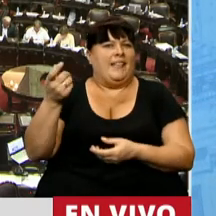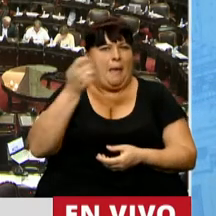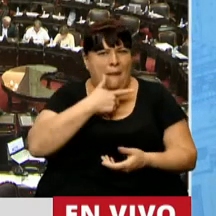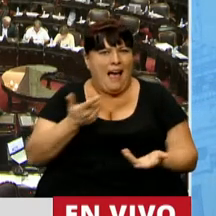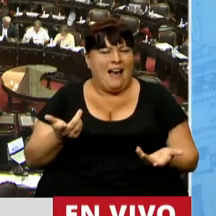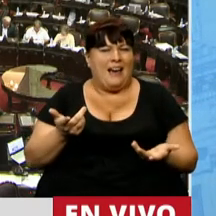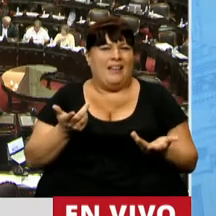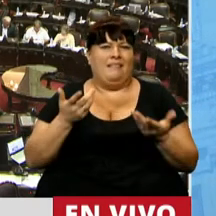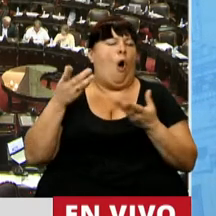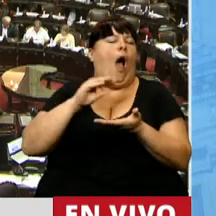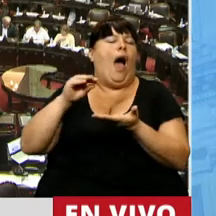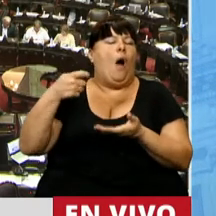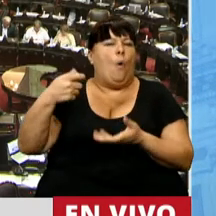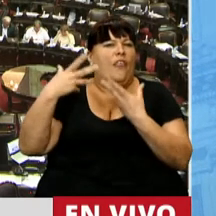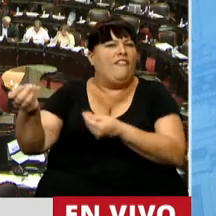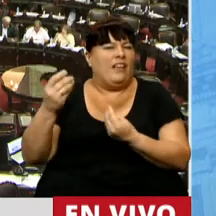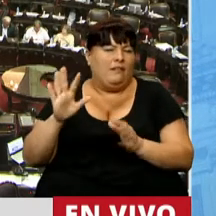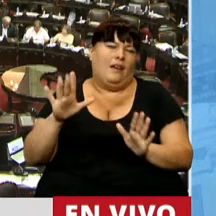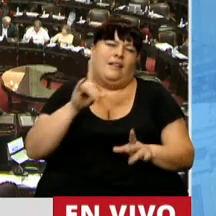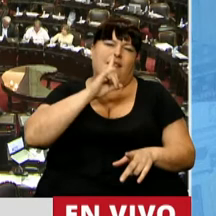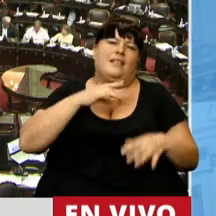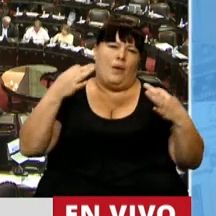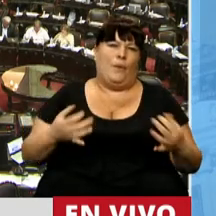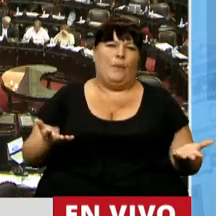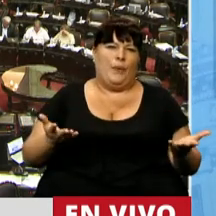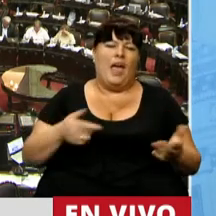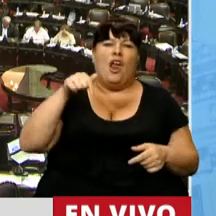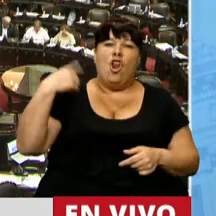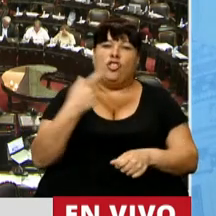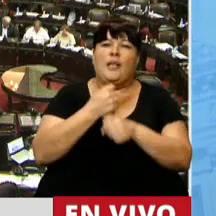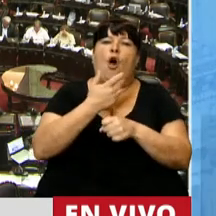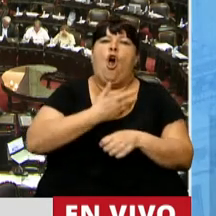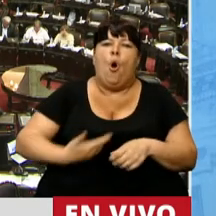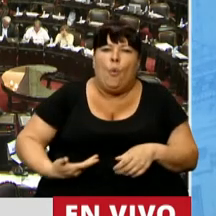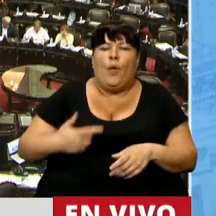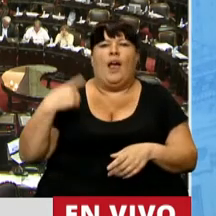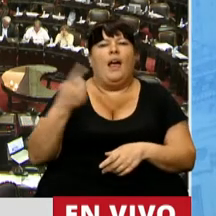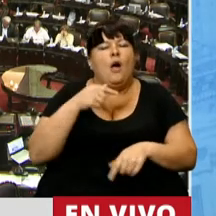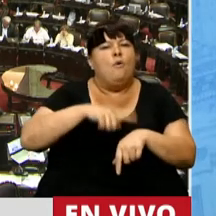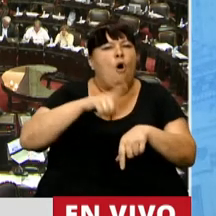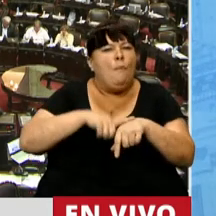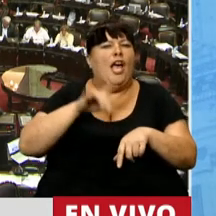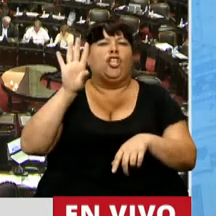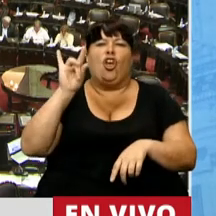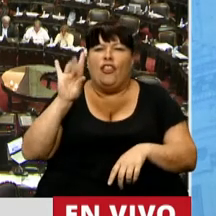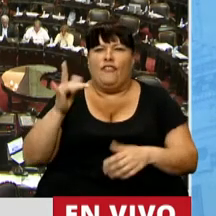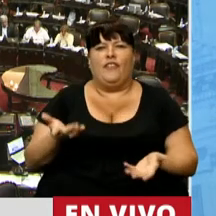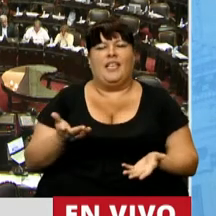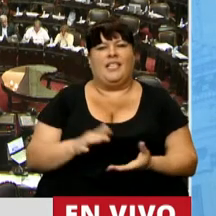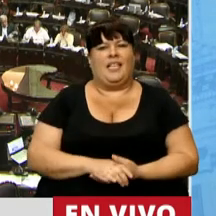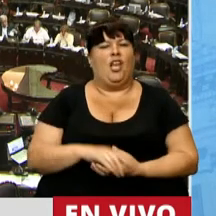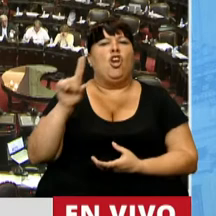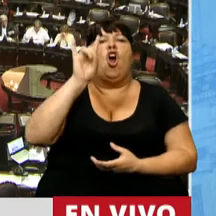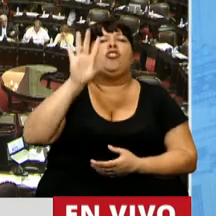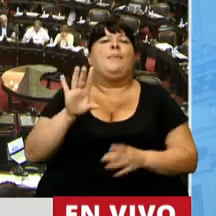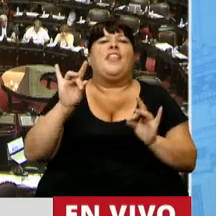entonces tenemos que ser un poco más serios estamos gobernando lo que estamos haciendo en un momento difícil no